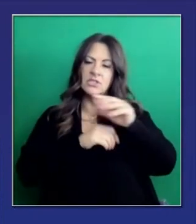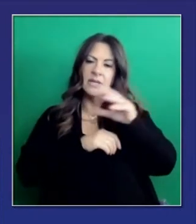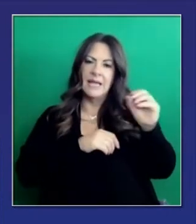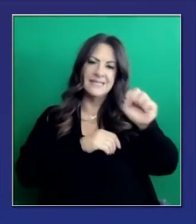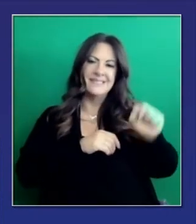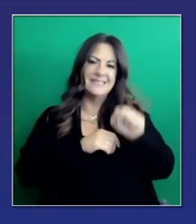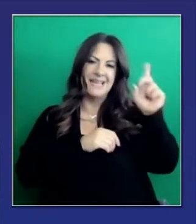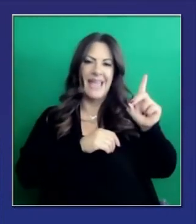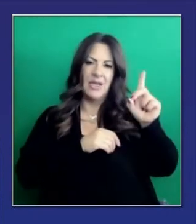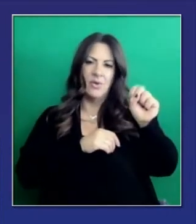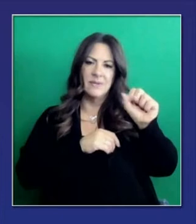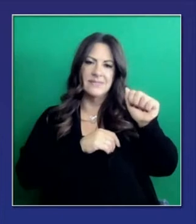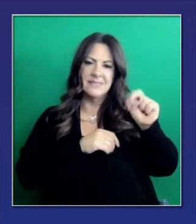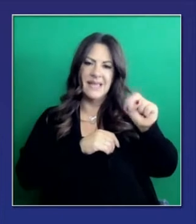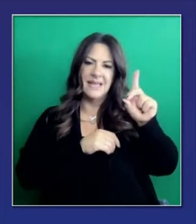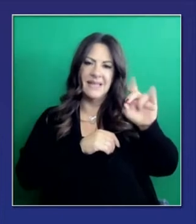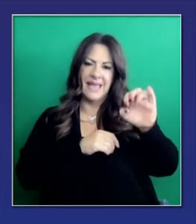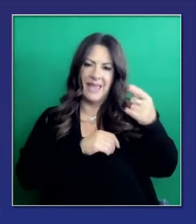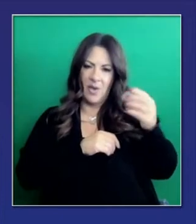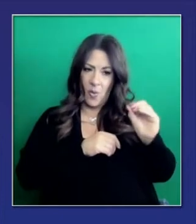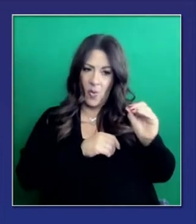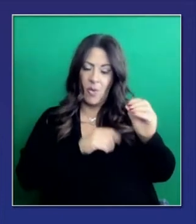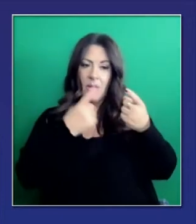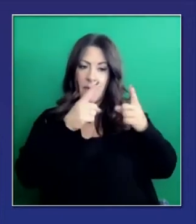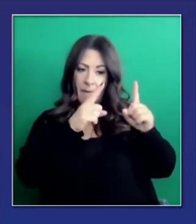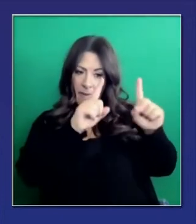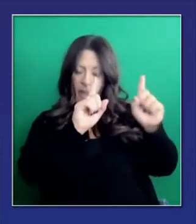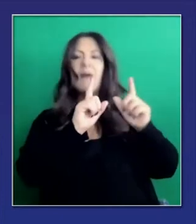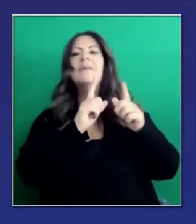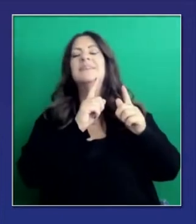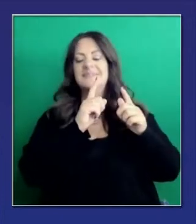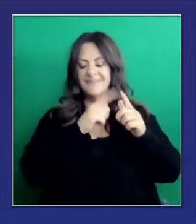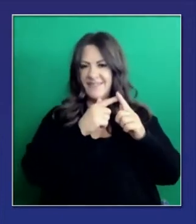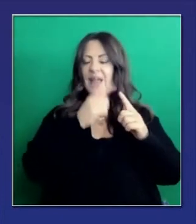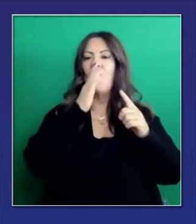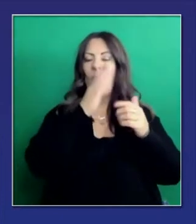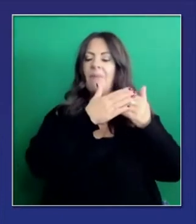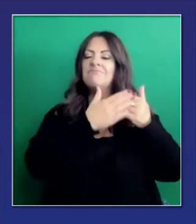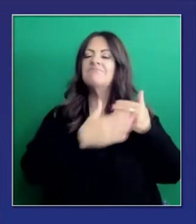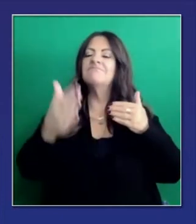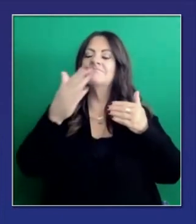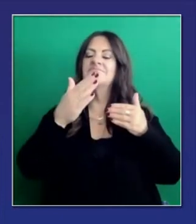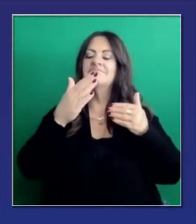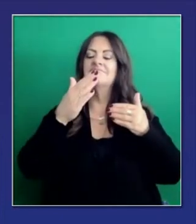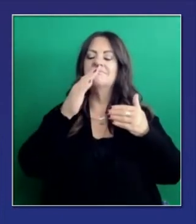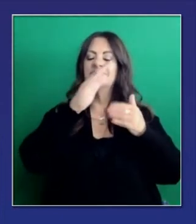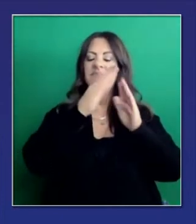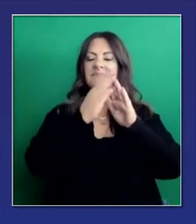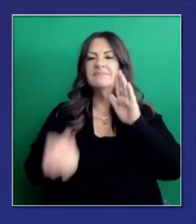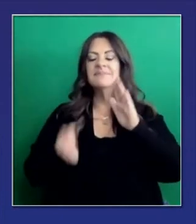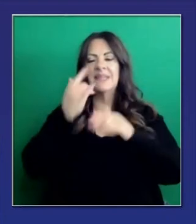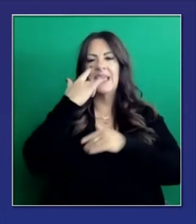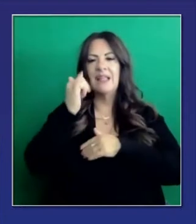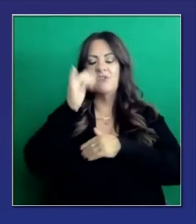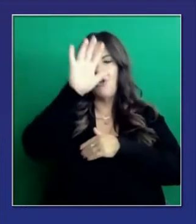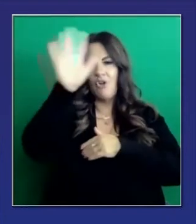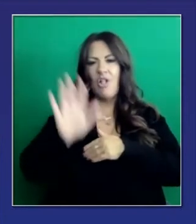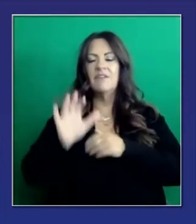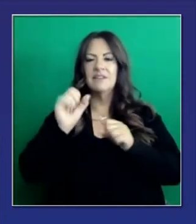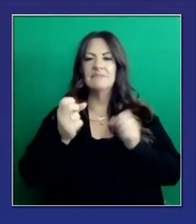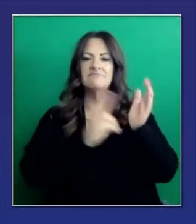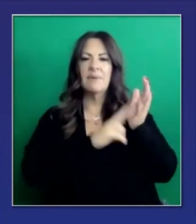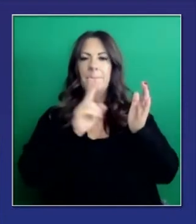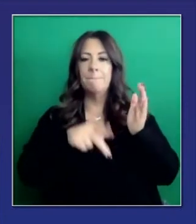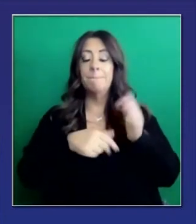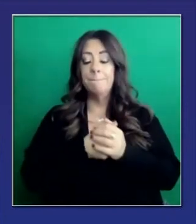hemos sido muy atrevidos y queremos que esto sea transmitido a todo el Estado en las próximas semanas. Hablaremos más de eso. Quiero